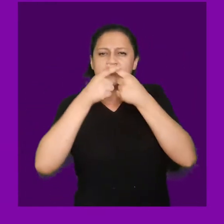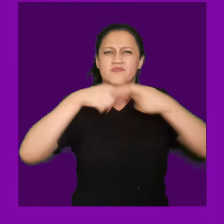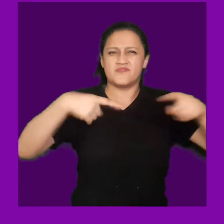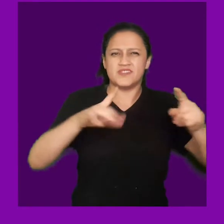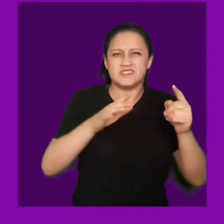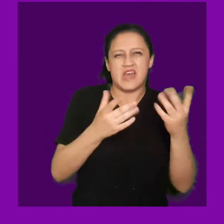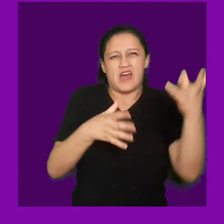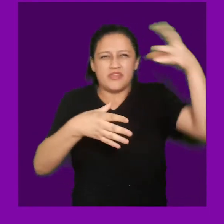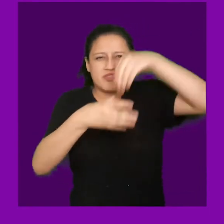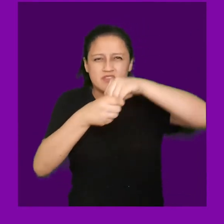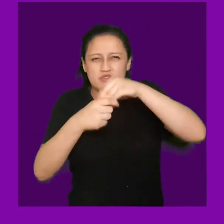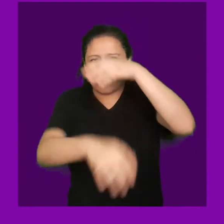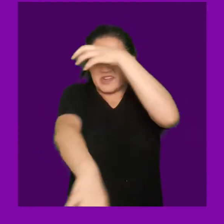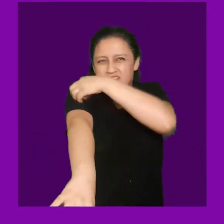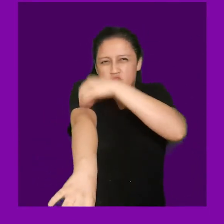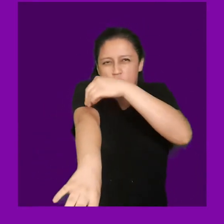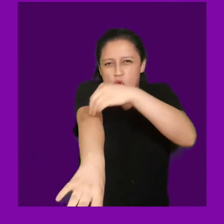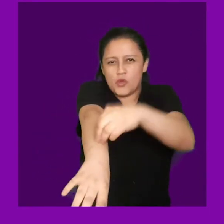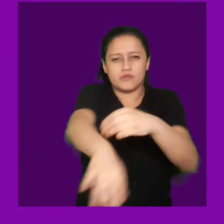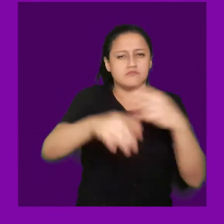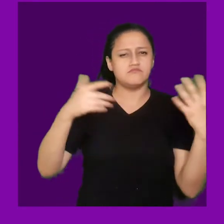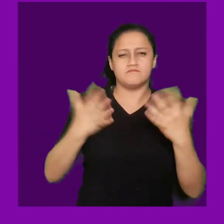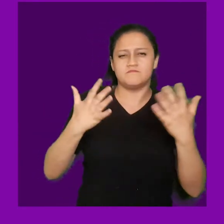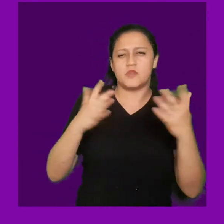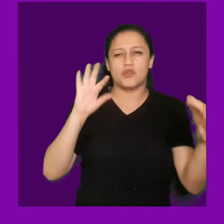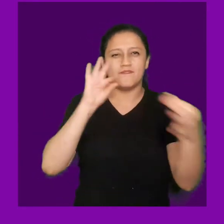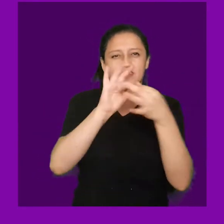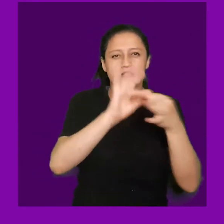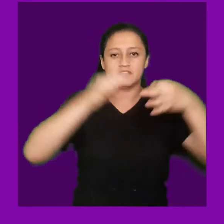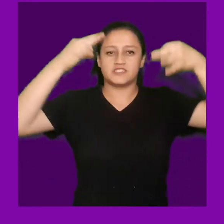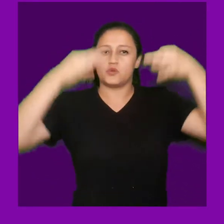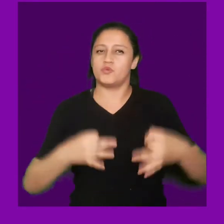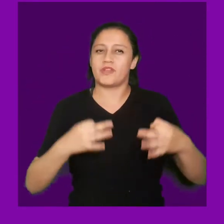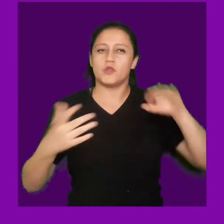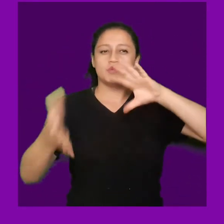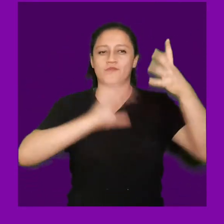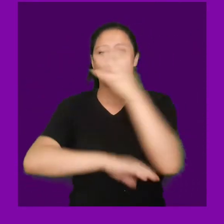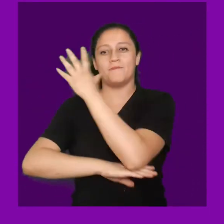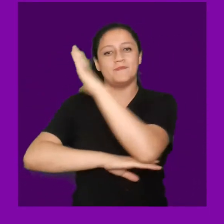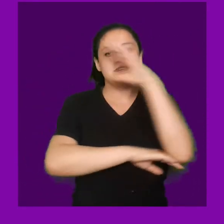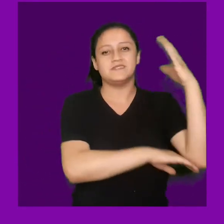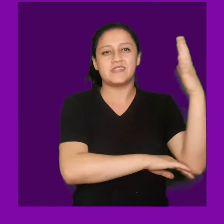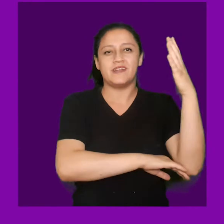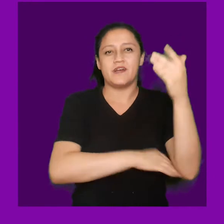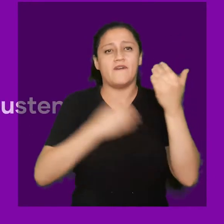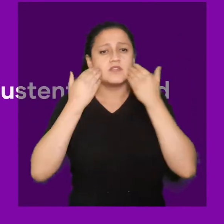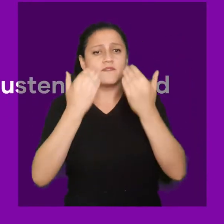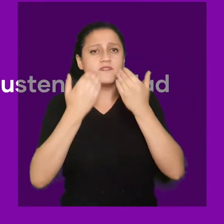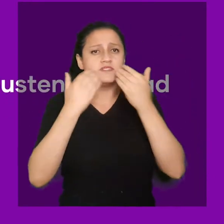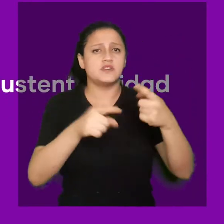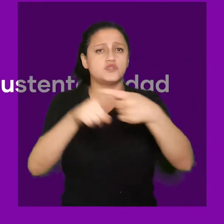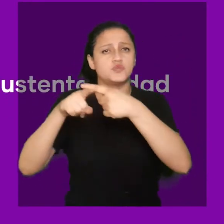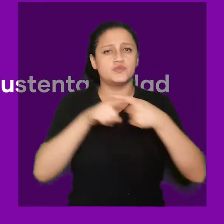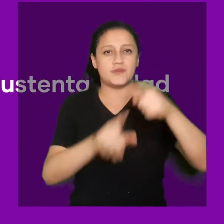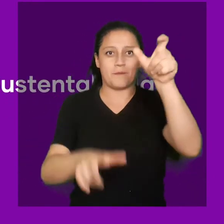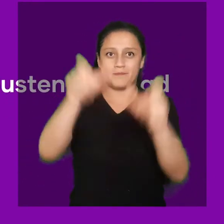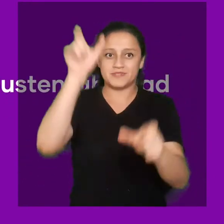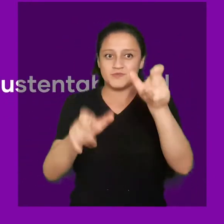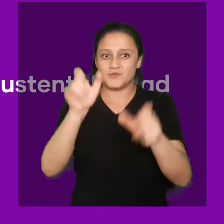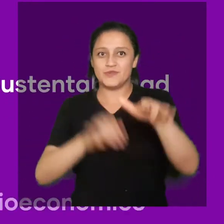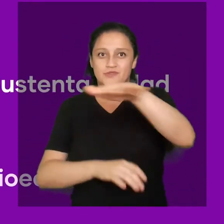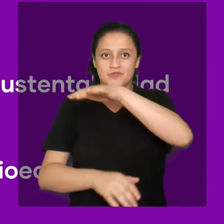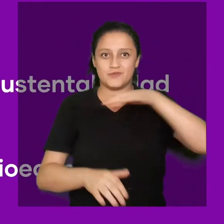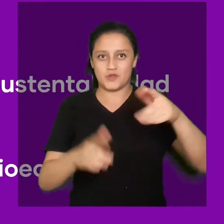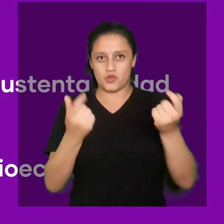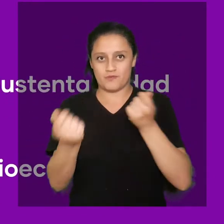Las variables que presentan mayores brechas interregionales son la conectividad, seguridad, sustentabilidad y medio ambiente,